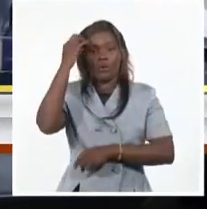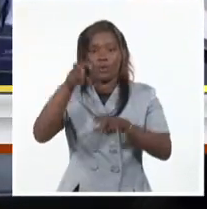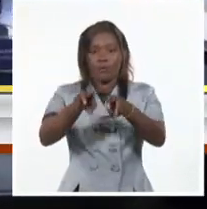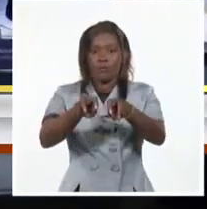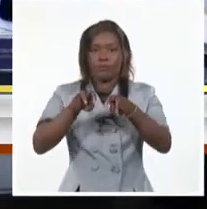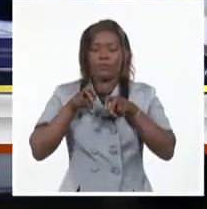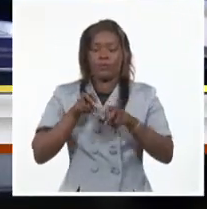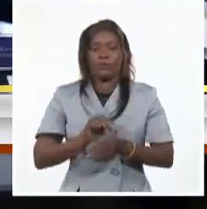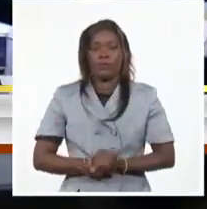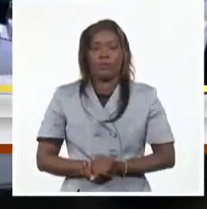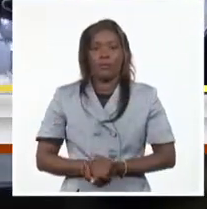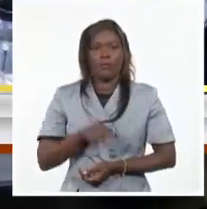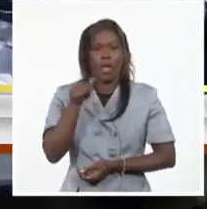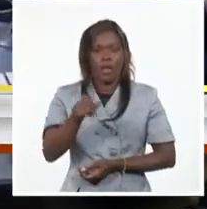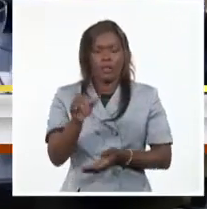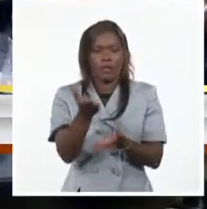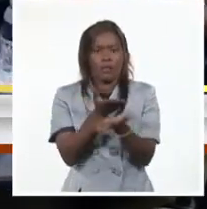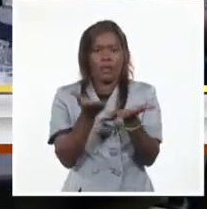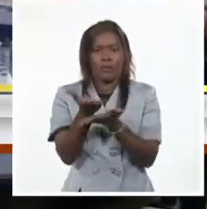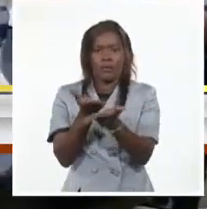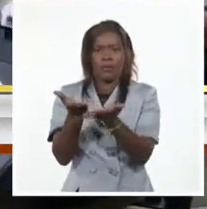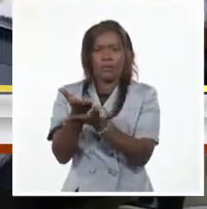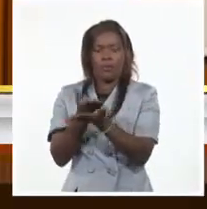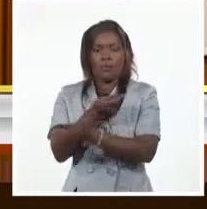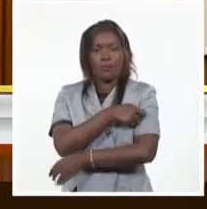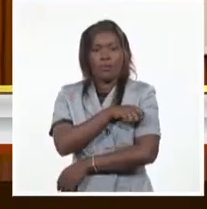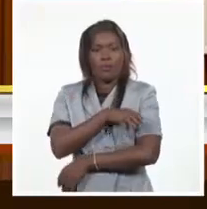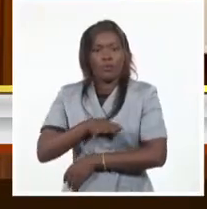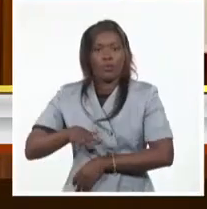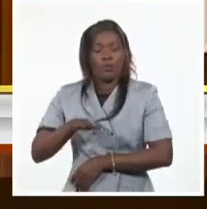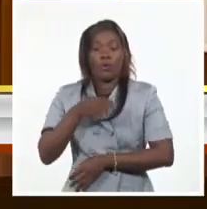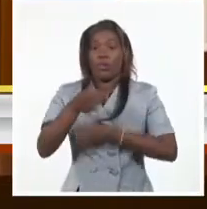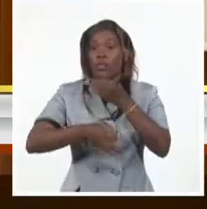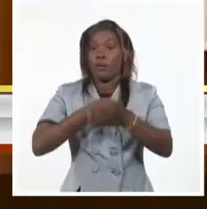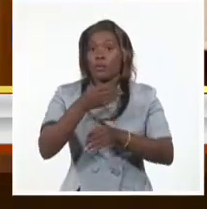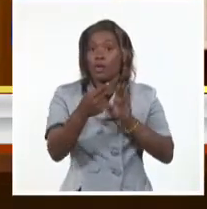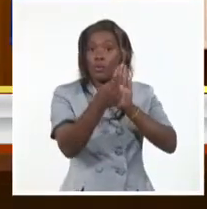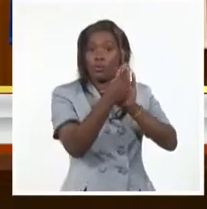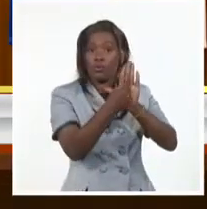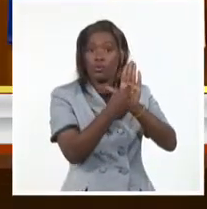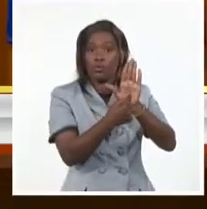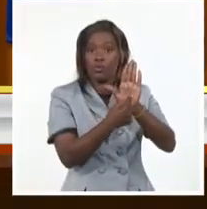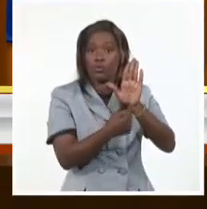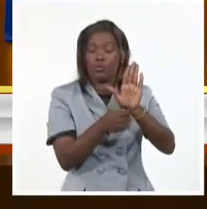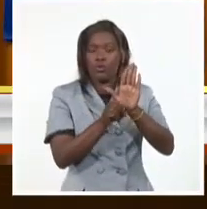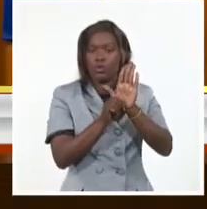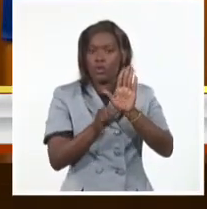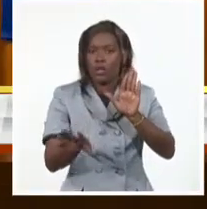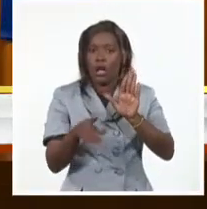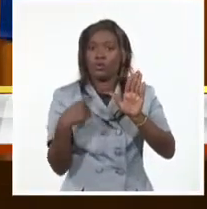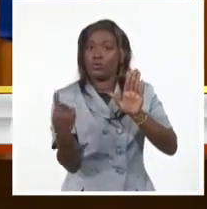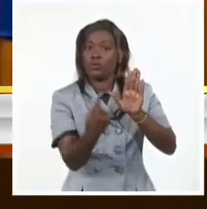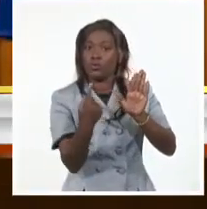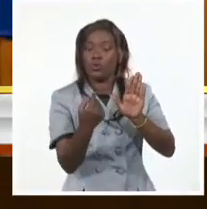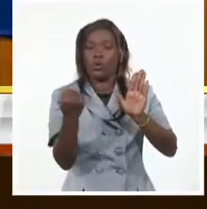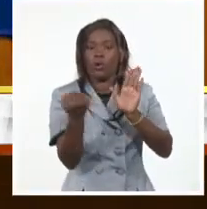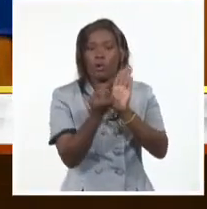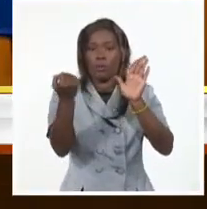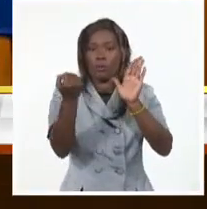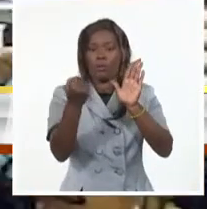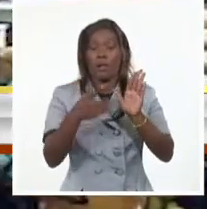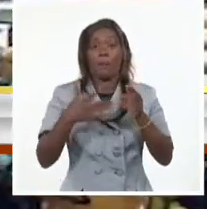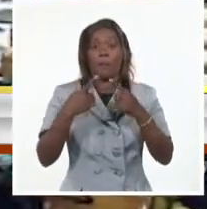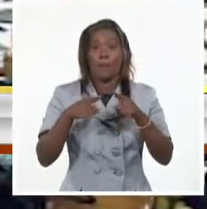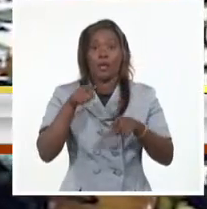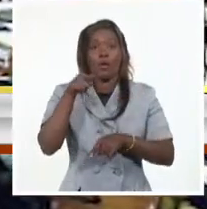En aras de la participación popular y como muestra de la transparencia con que cuentan las aprobaciones, los ciudadanos cubanos podrán emitir sus